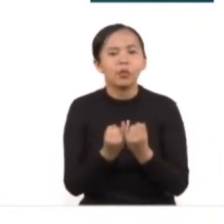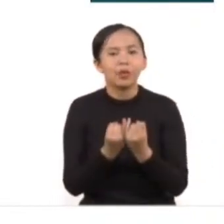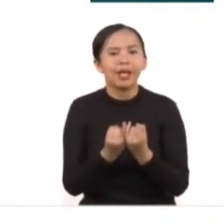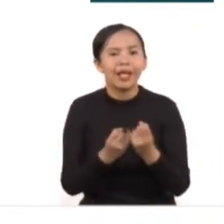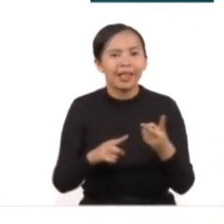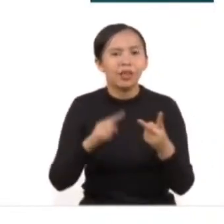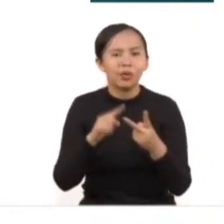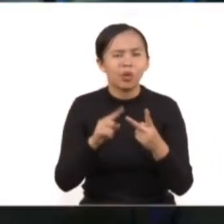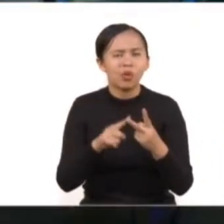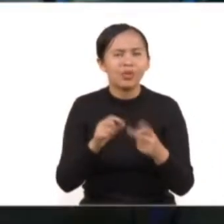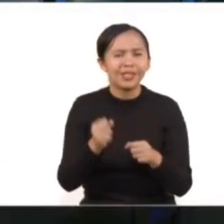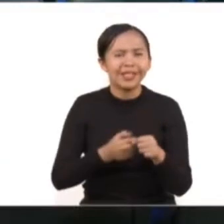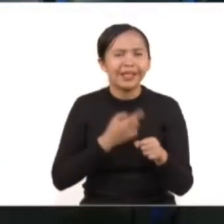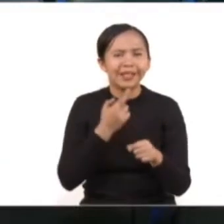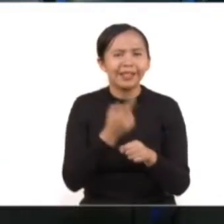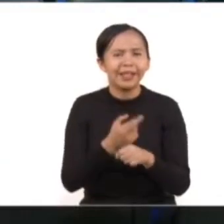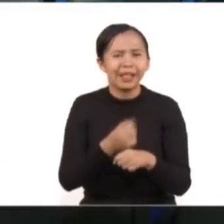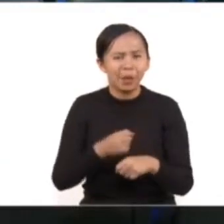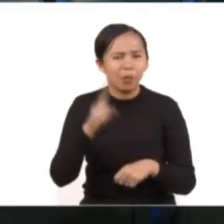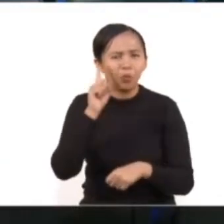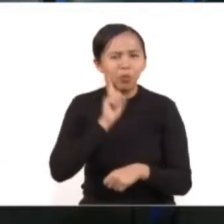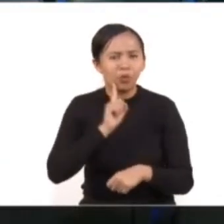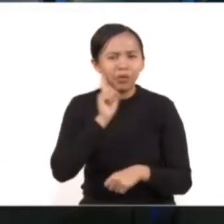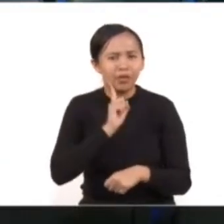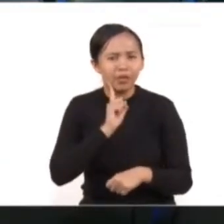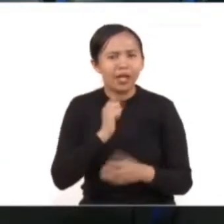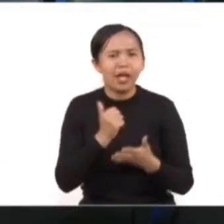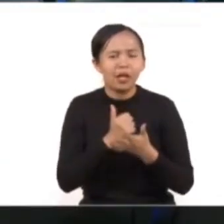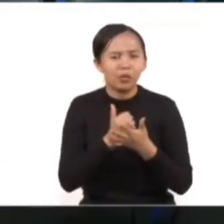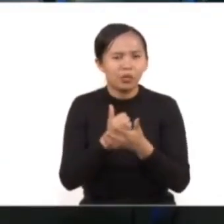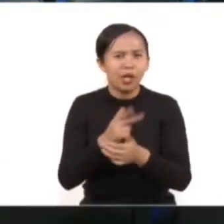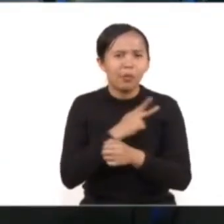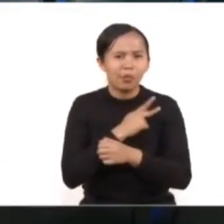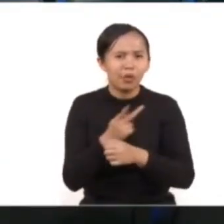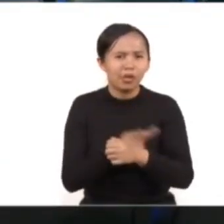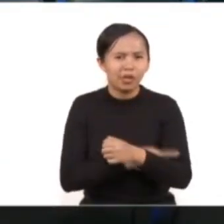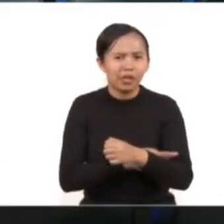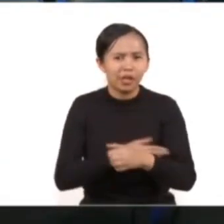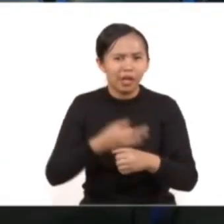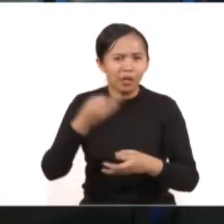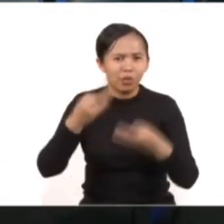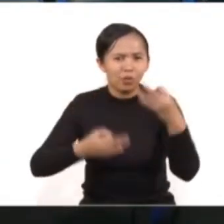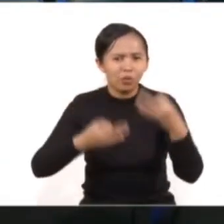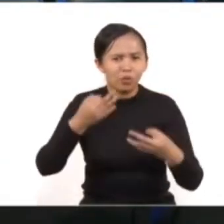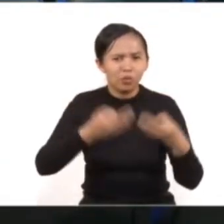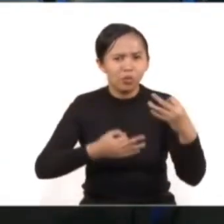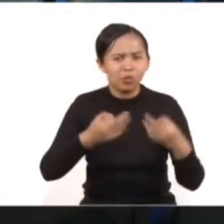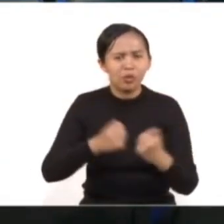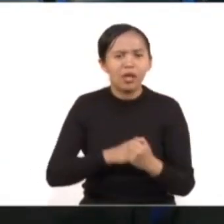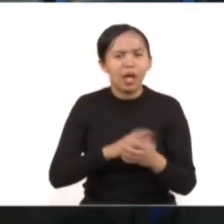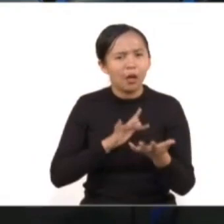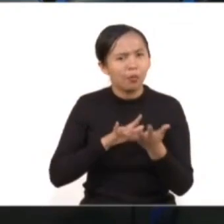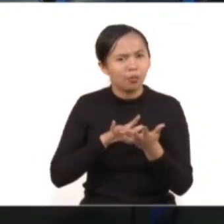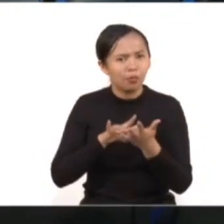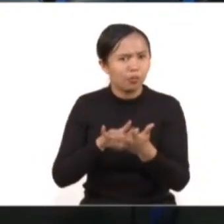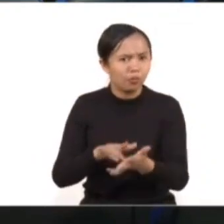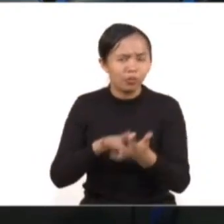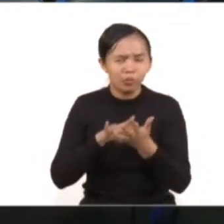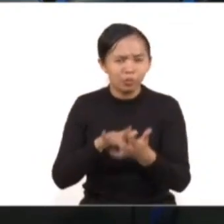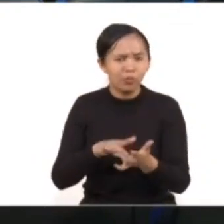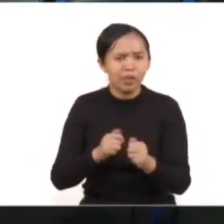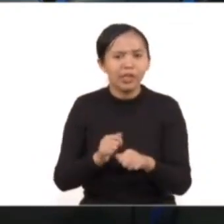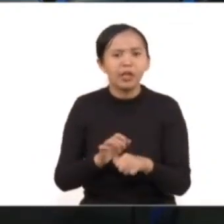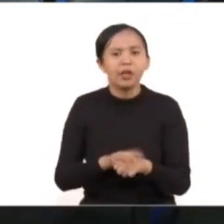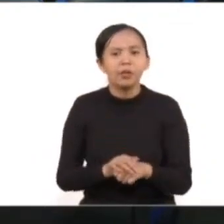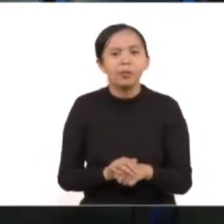la Secretaría de las Mujeres constituye para el Poder Judicial un gran apoyo, un gran acompañamiento